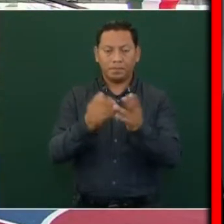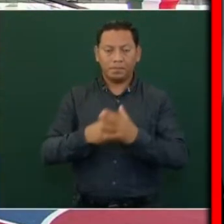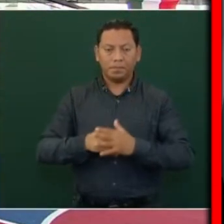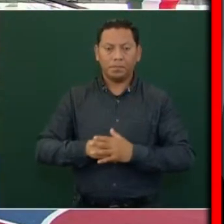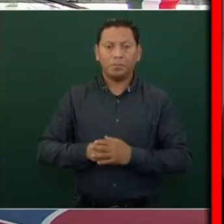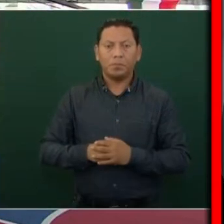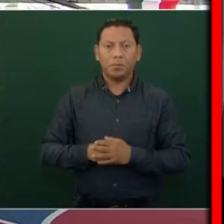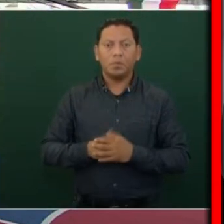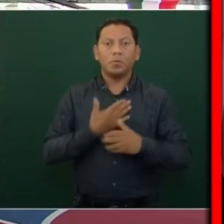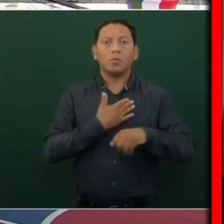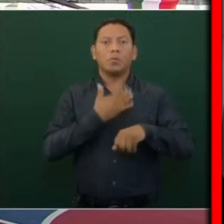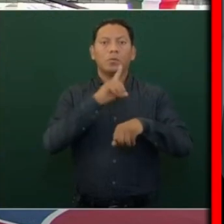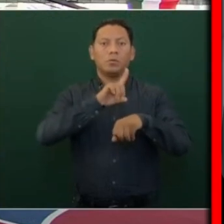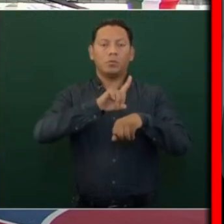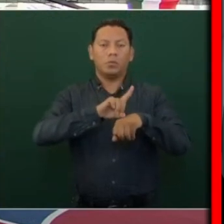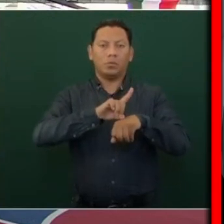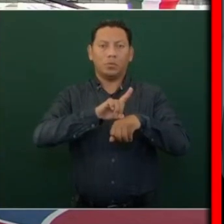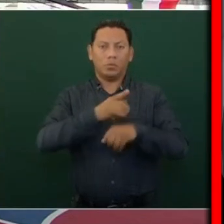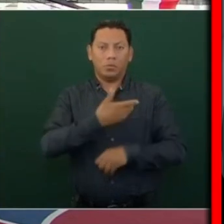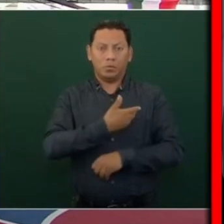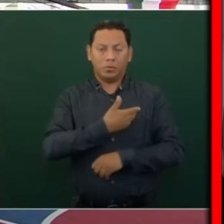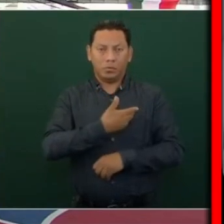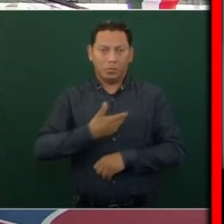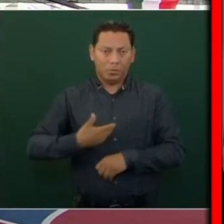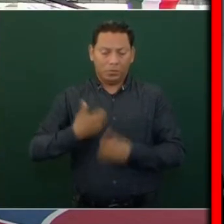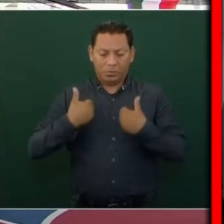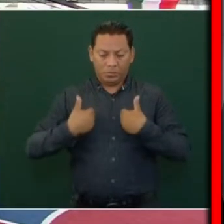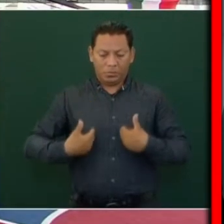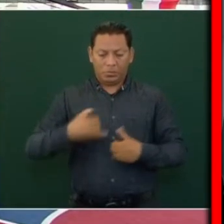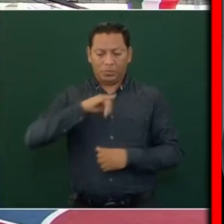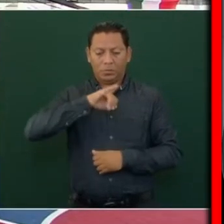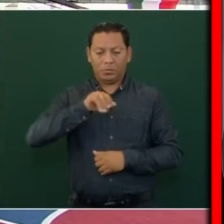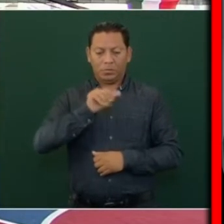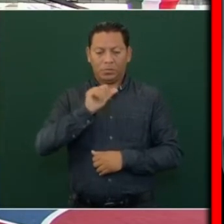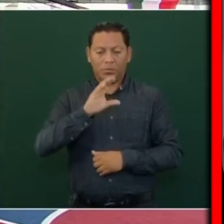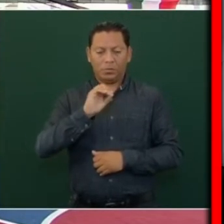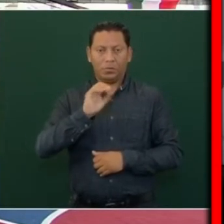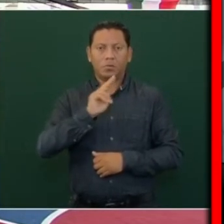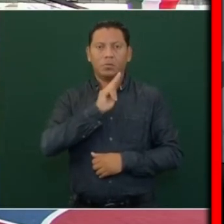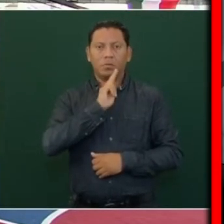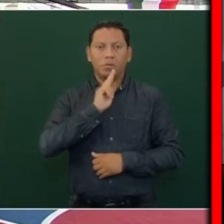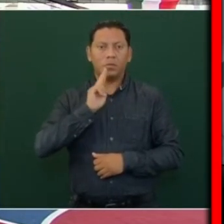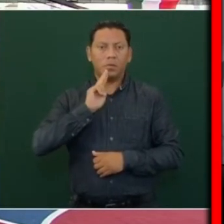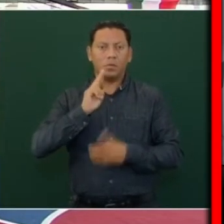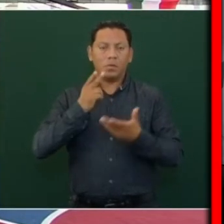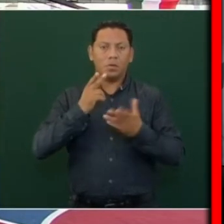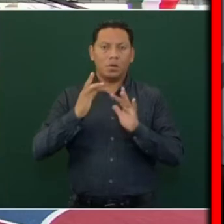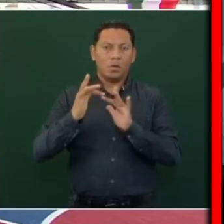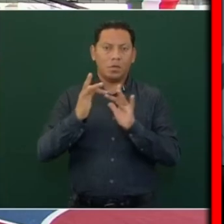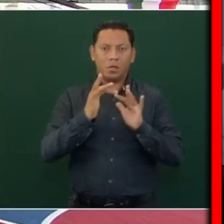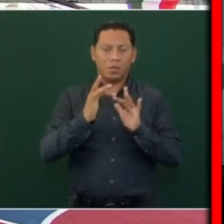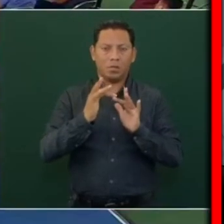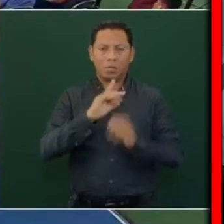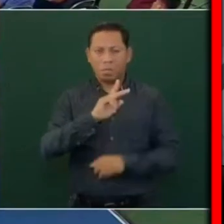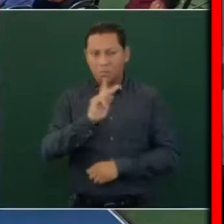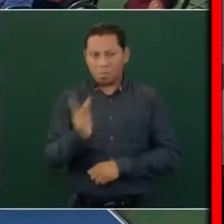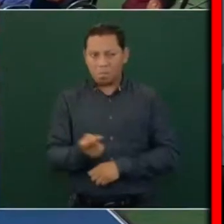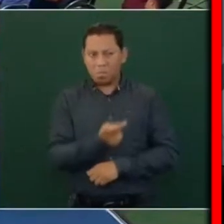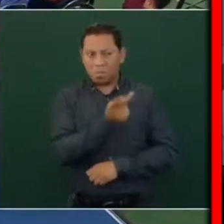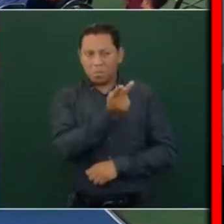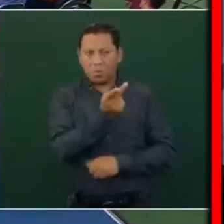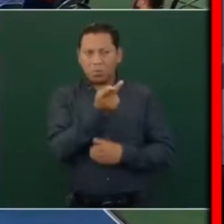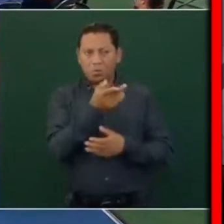Buenos días, presidente Jacobo del Noticiero en Redes. Primero del Poder Judicial, presidente, preguntarle